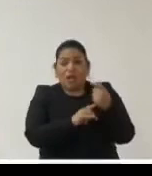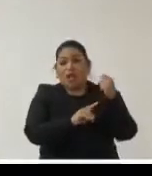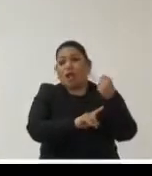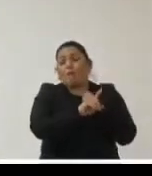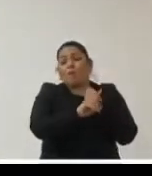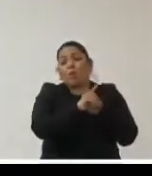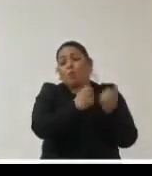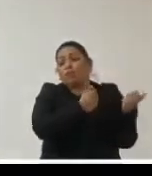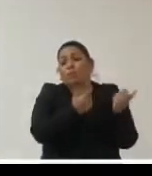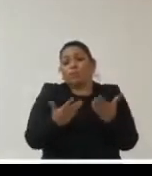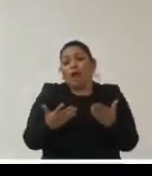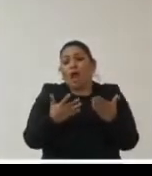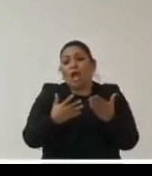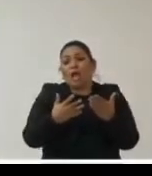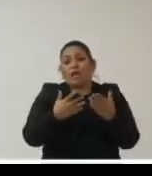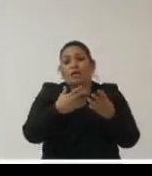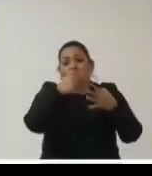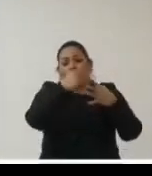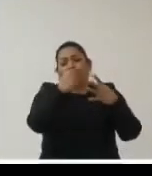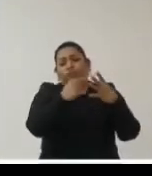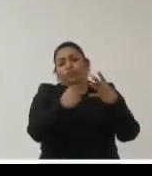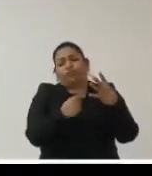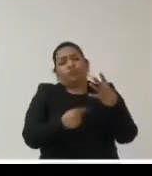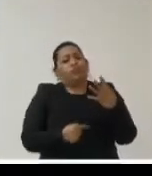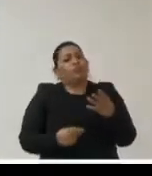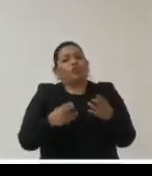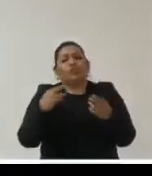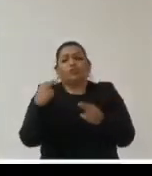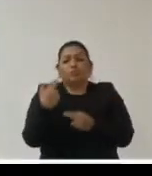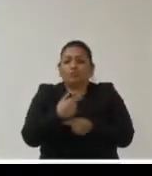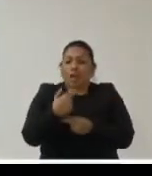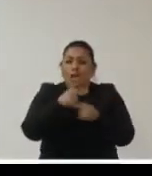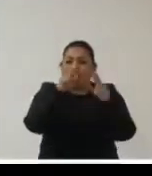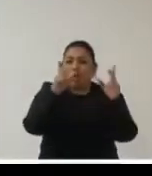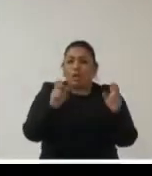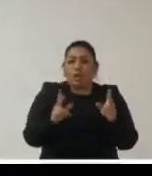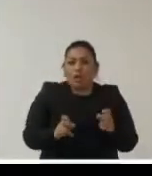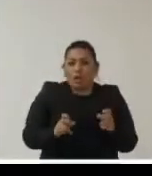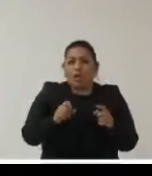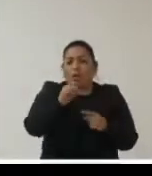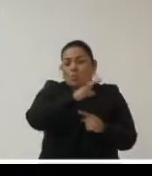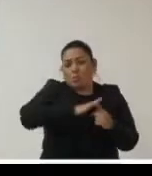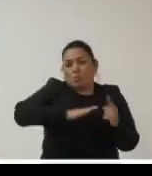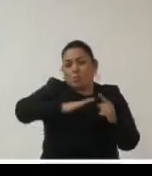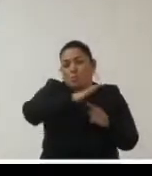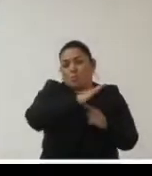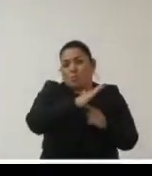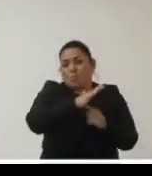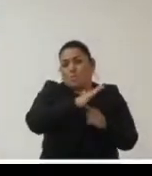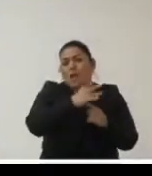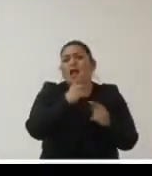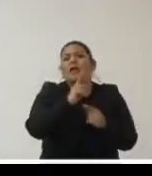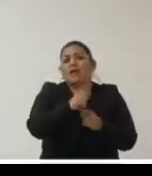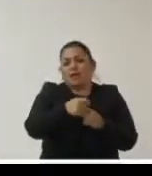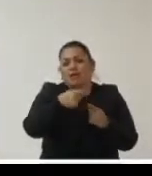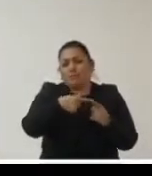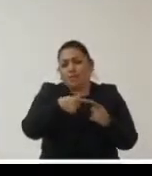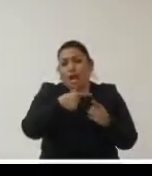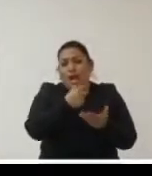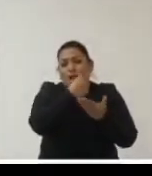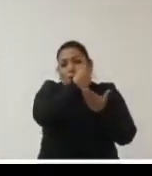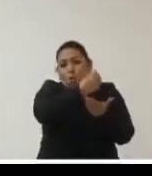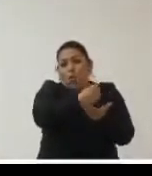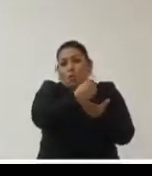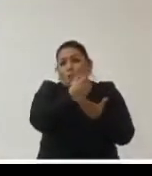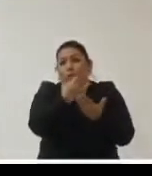consigo el COVID como muchas emergencias ambientales es el efecto económico y